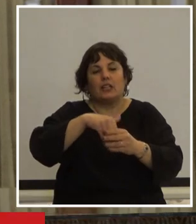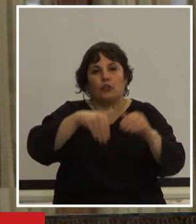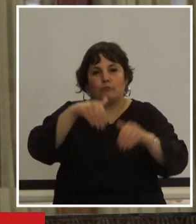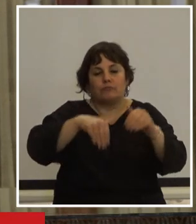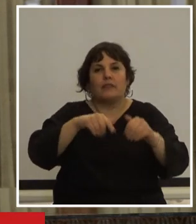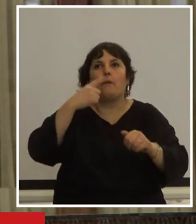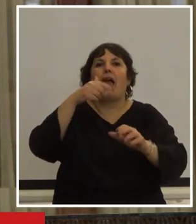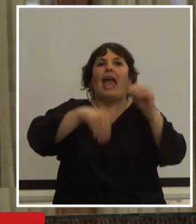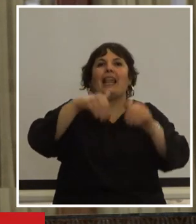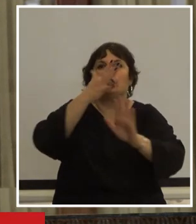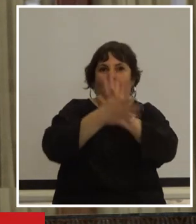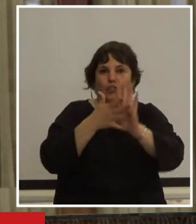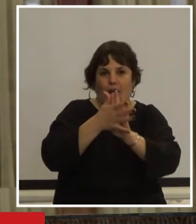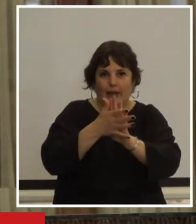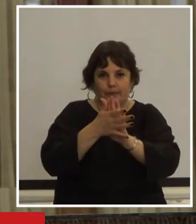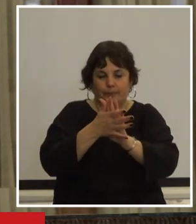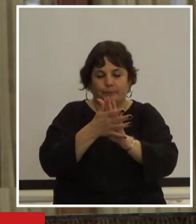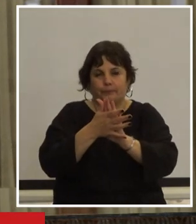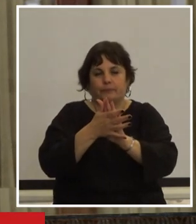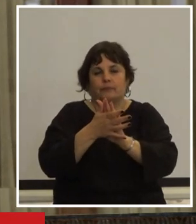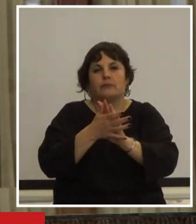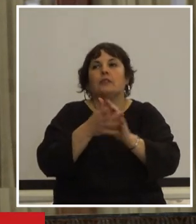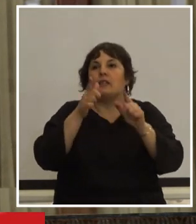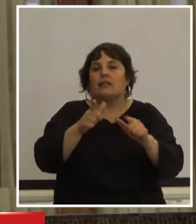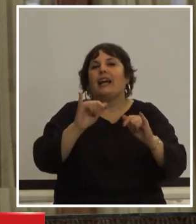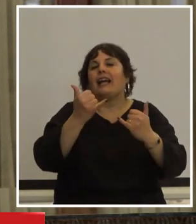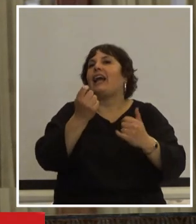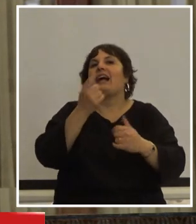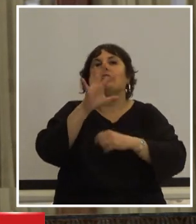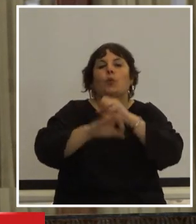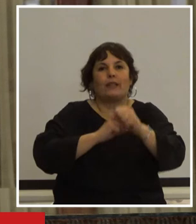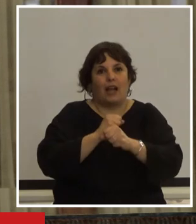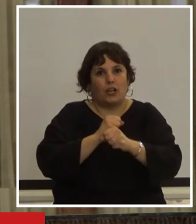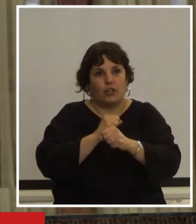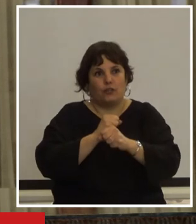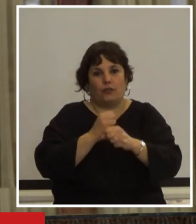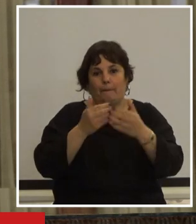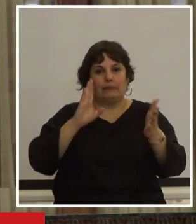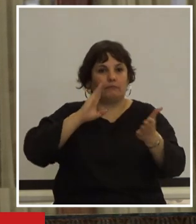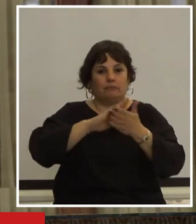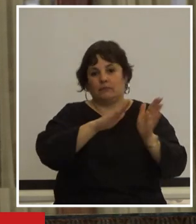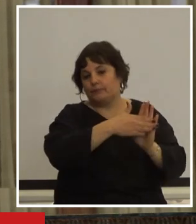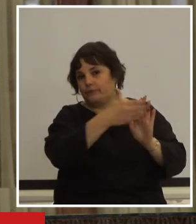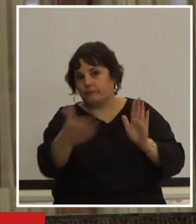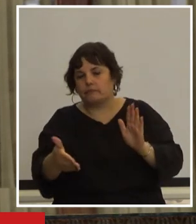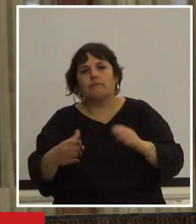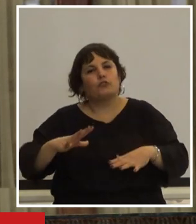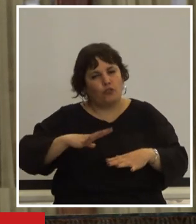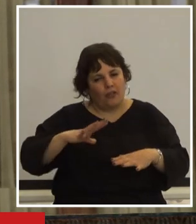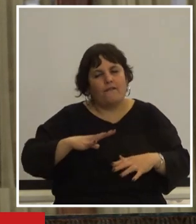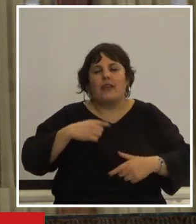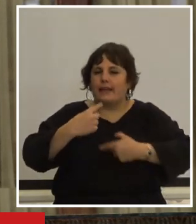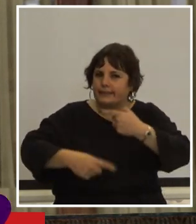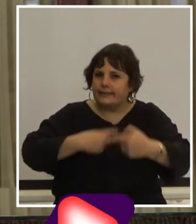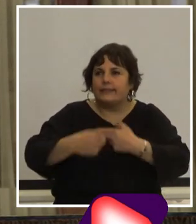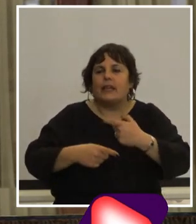elecciones nacionales transcurrido casi medio siglo desde el golpe de estado aún continuamos